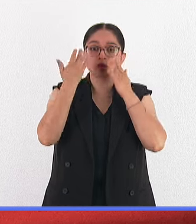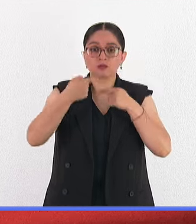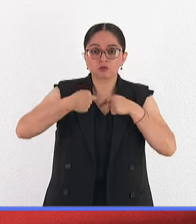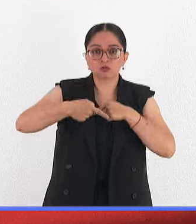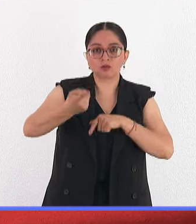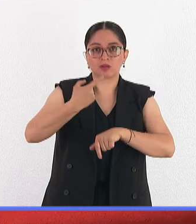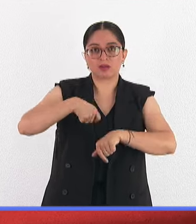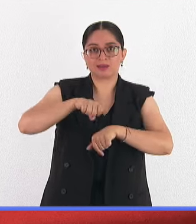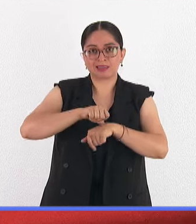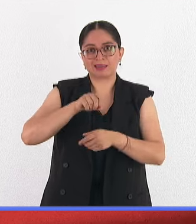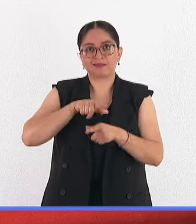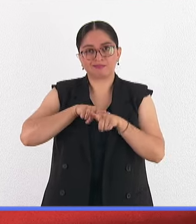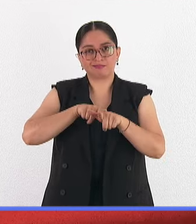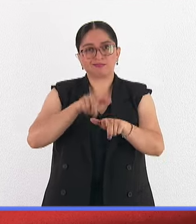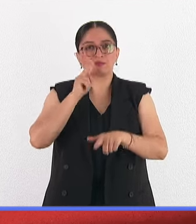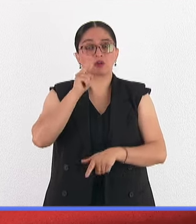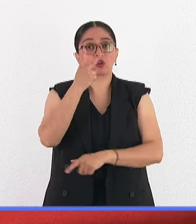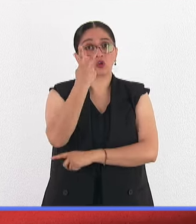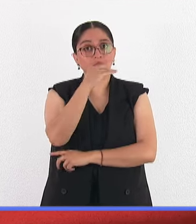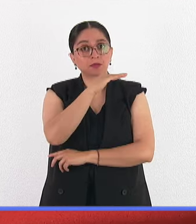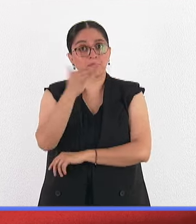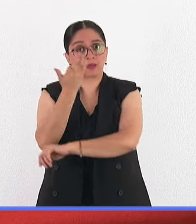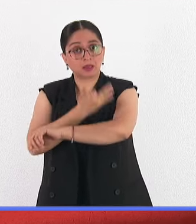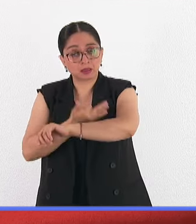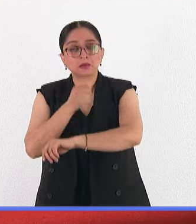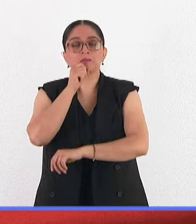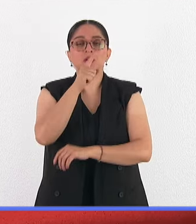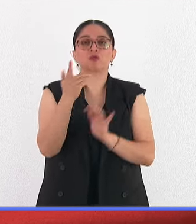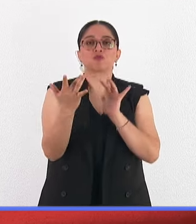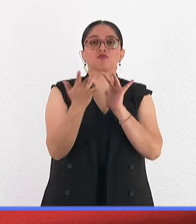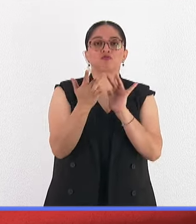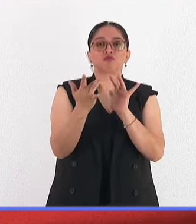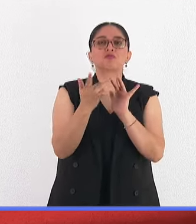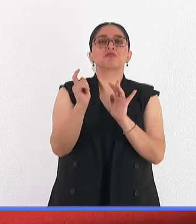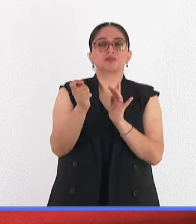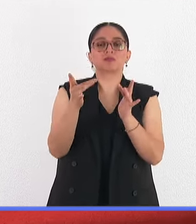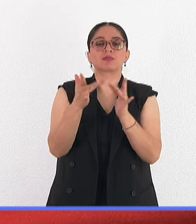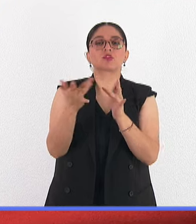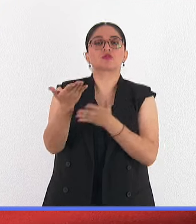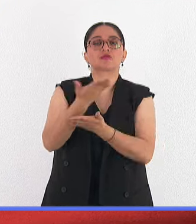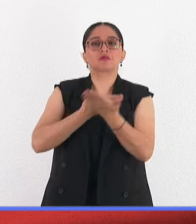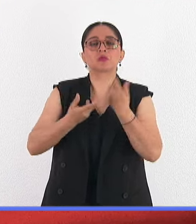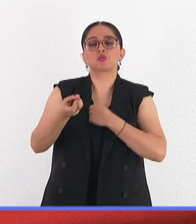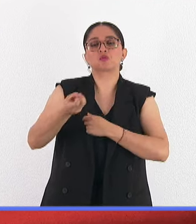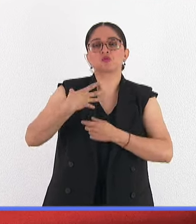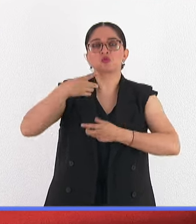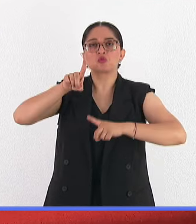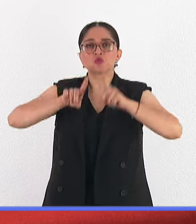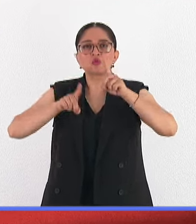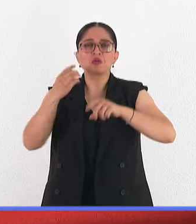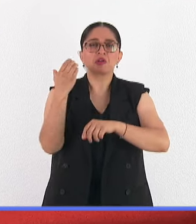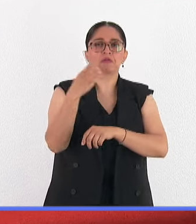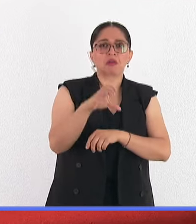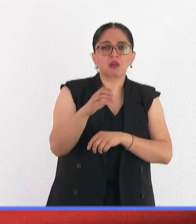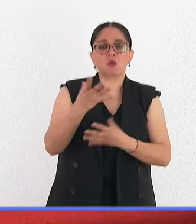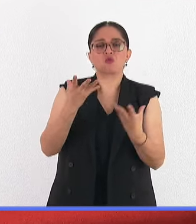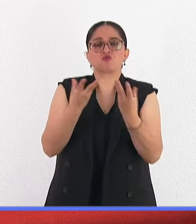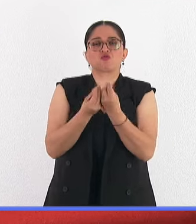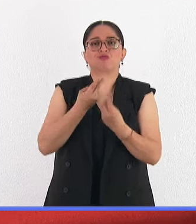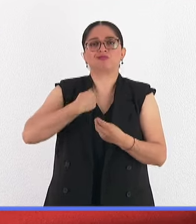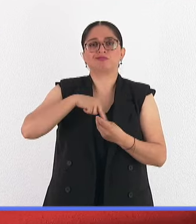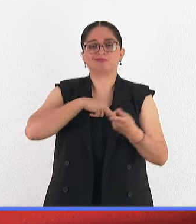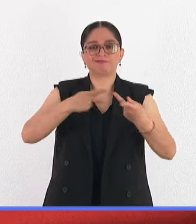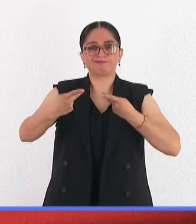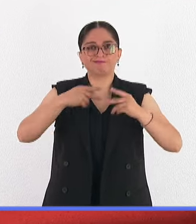de la semana, 2.30 de la tarde, pero también a través de nuestras redes sociales. Háganos llegar sus dudas, sus comentarios y sigamos haciendo juntos este